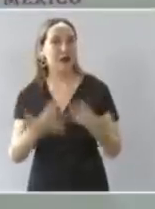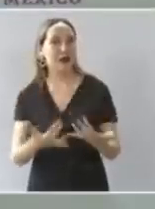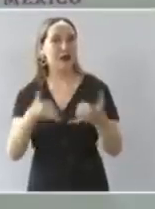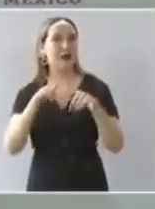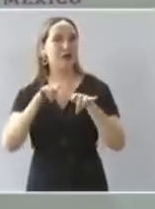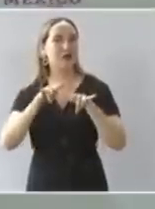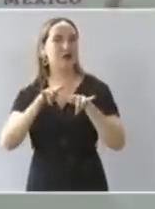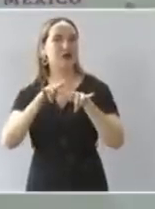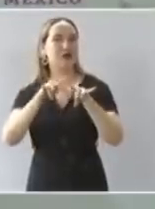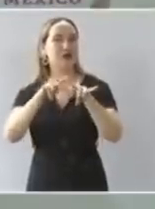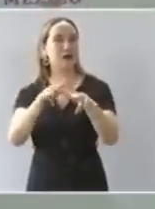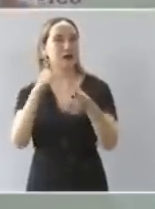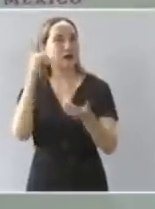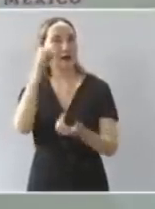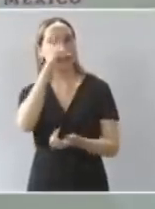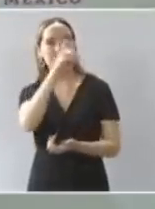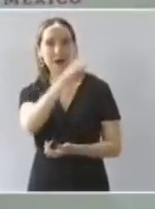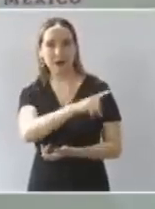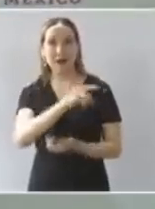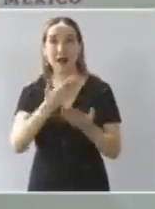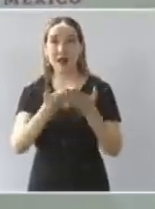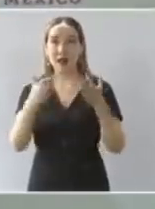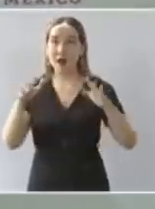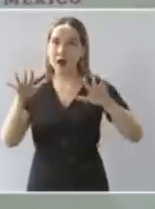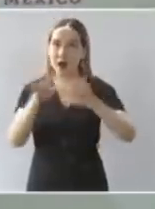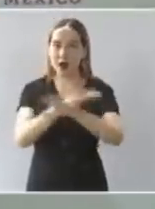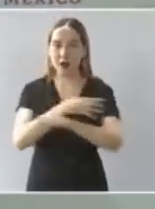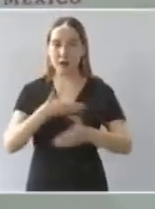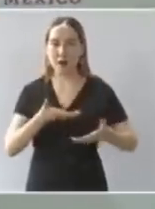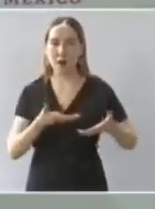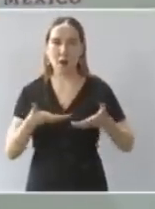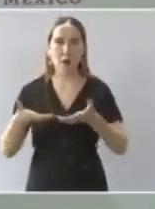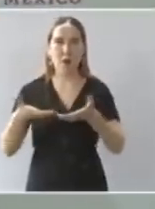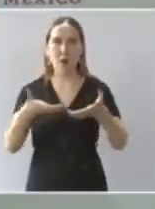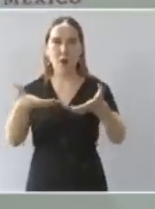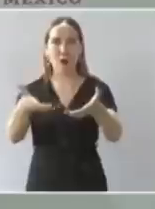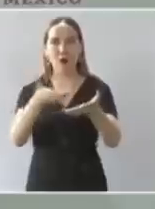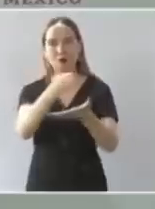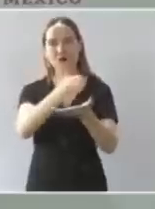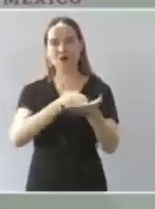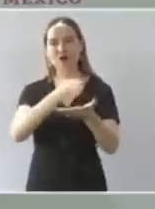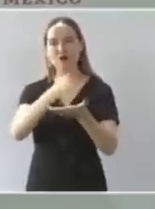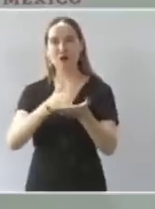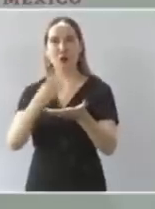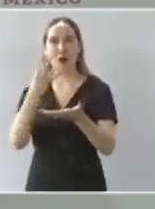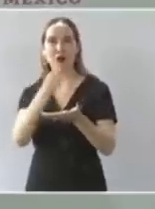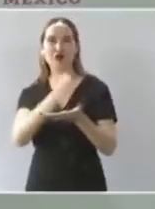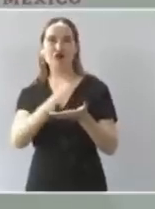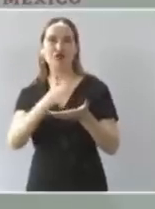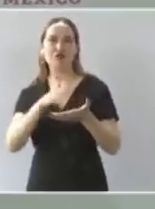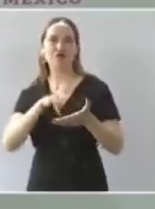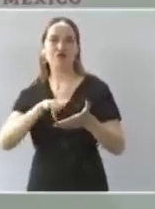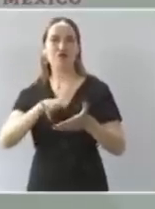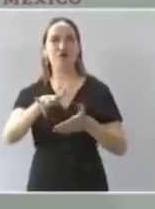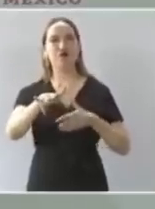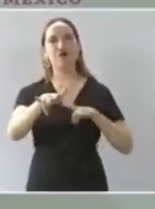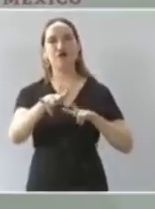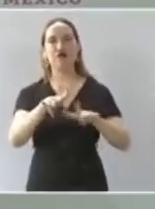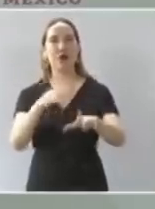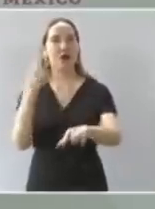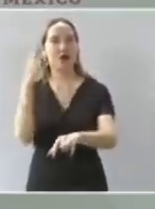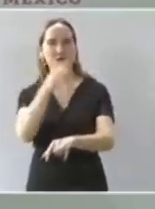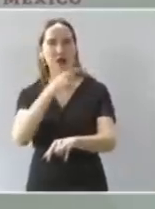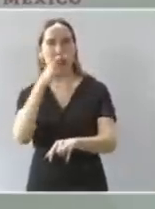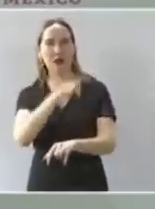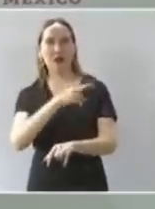llegar aquí y este como un estacionamiento hay que buscar la manera de que haya un libramiento